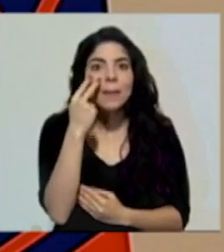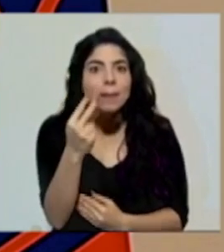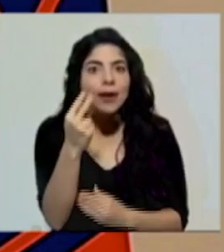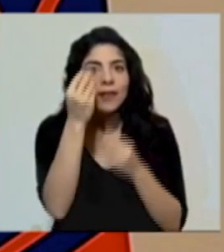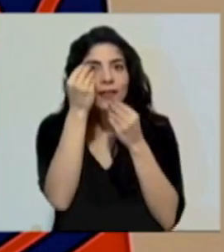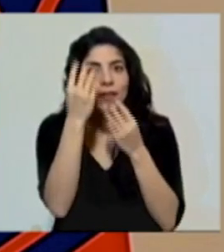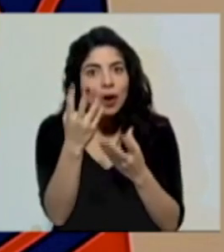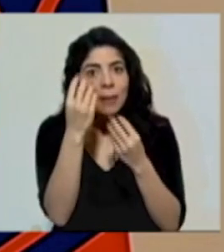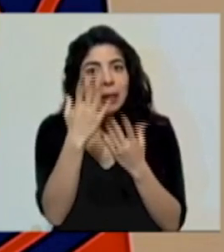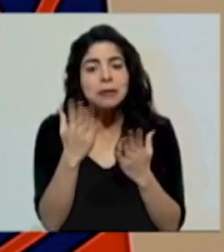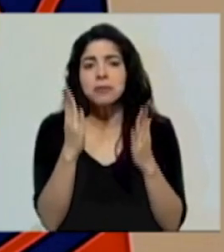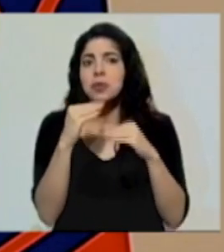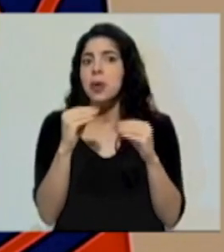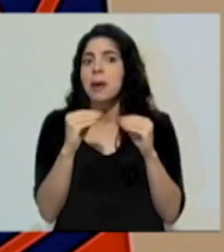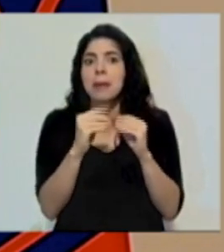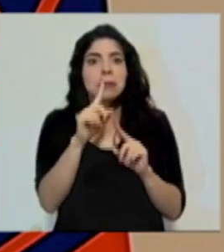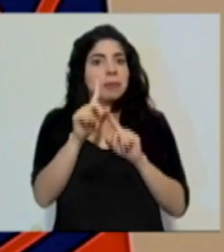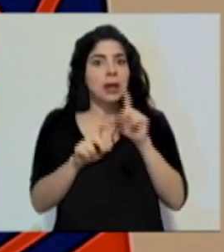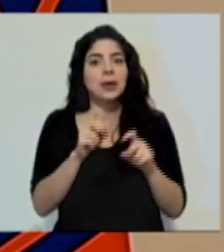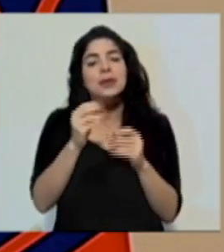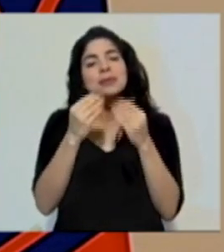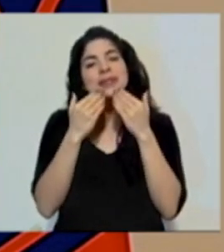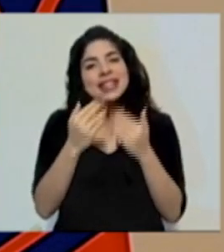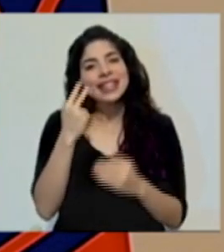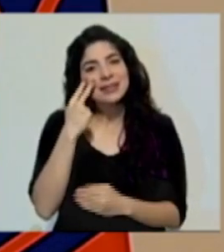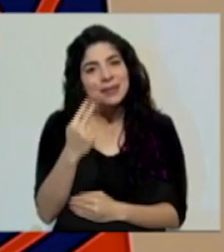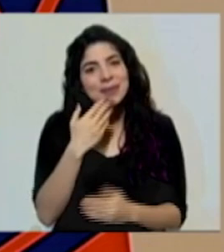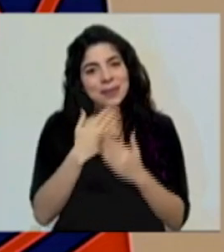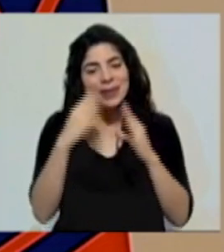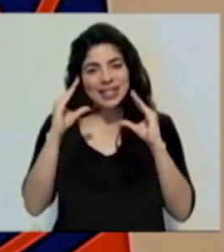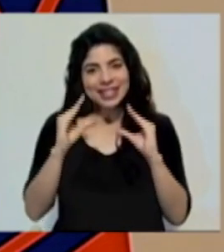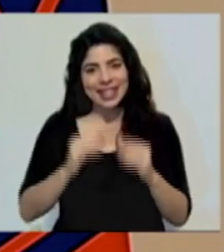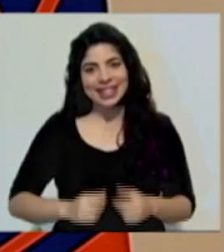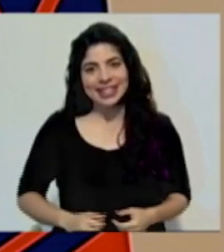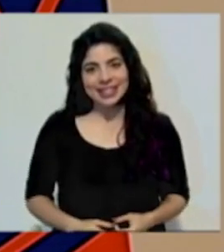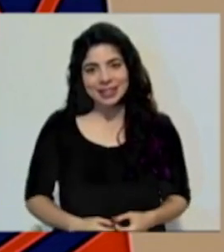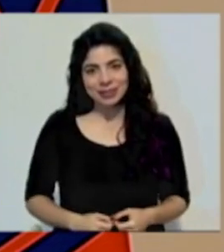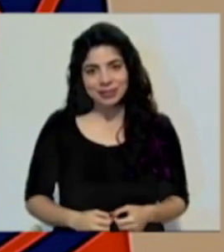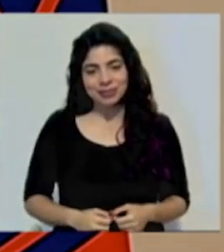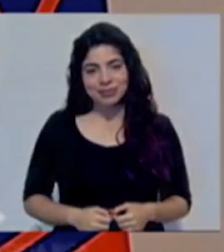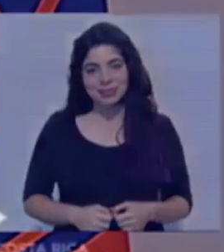informado. No tenemos más consultas. Muchas gracias por su sintonía. Muy buenas tardes.